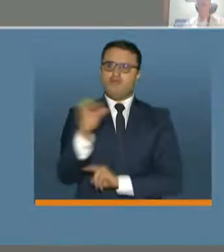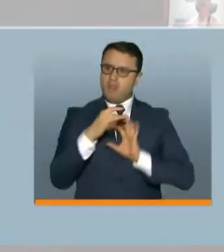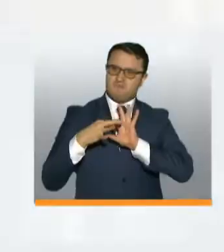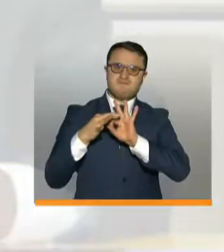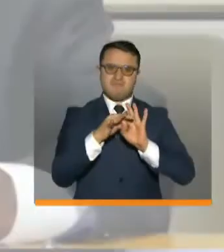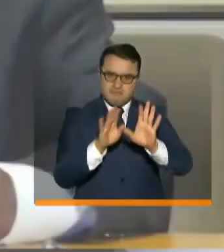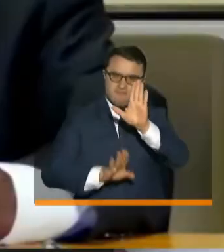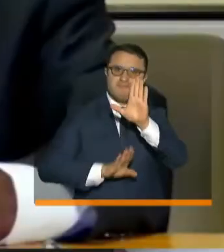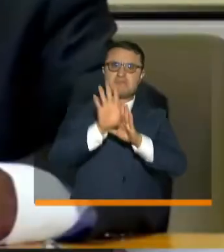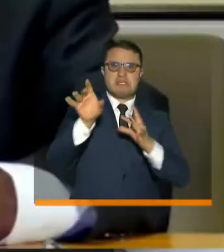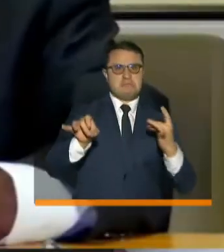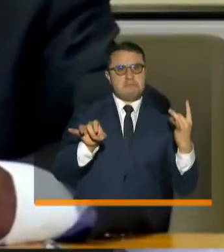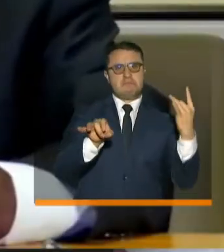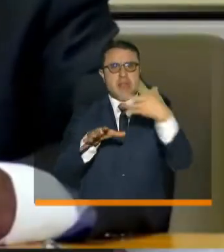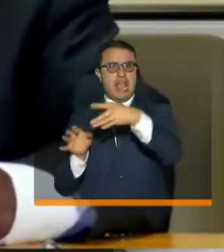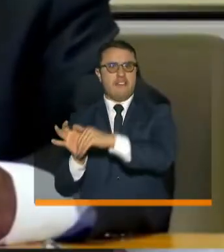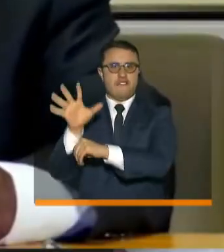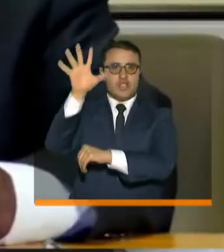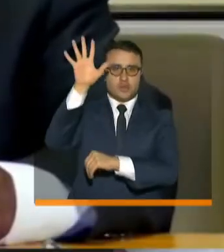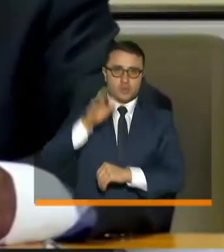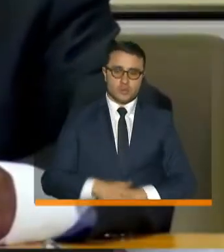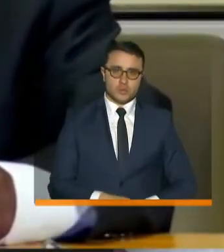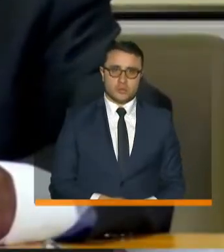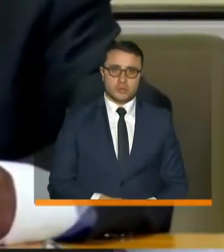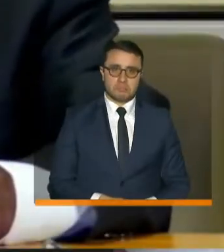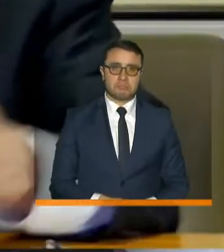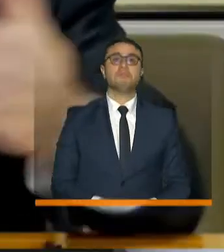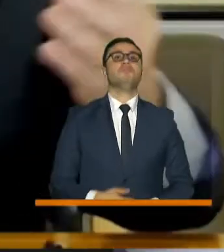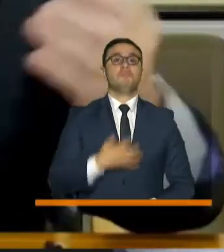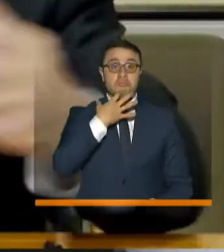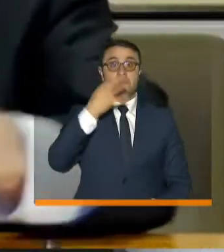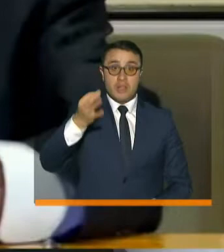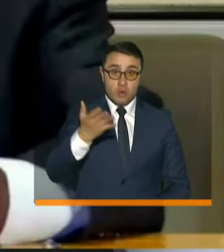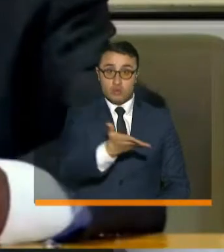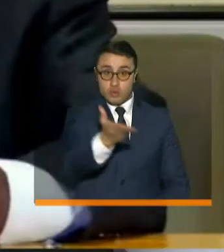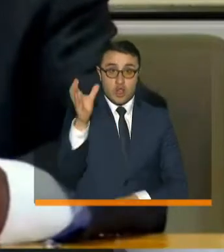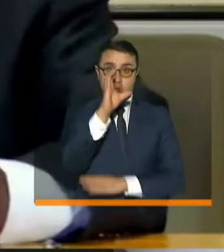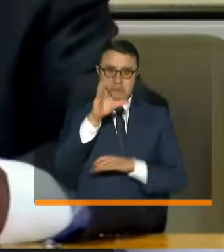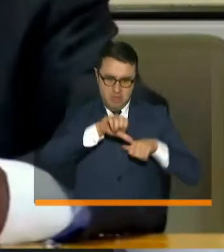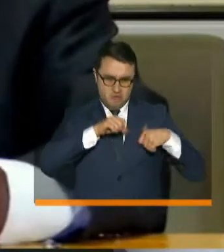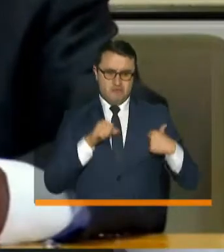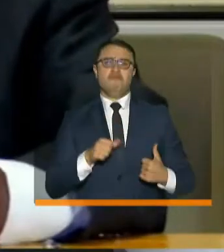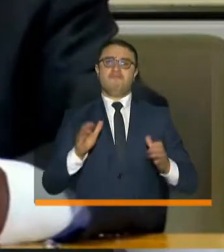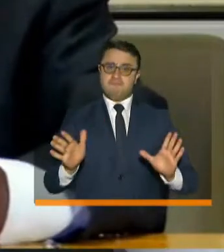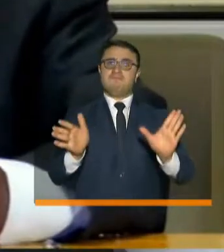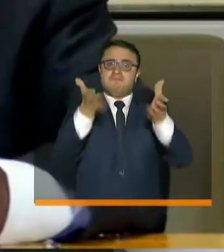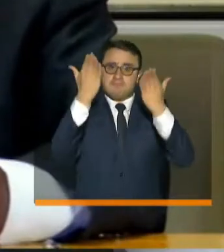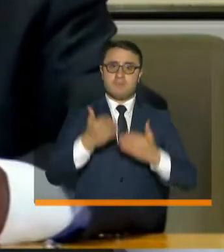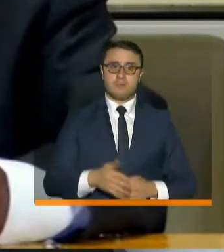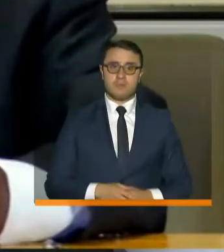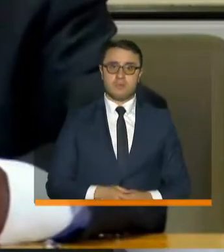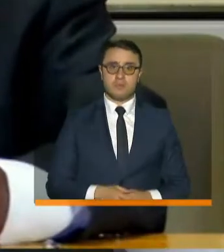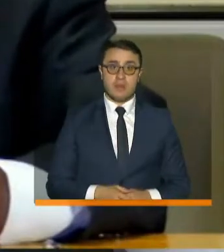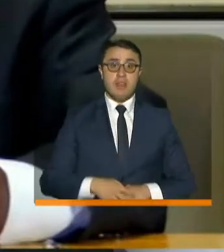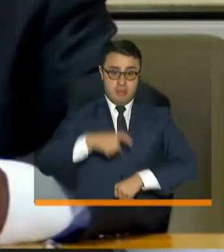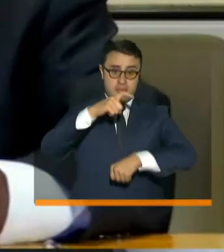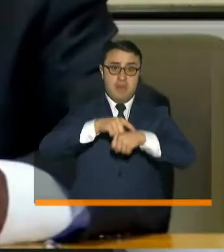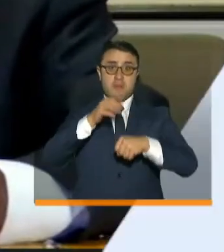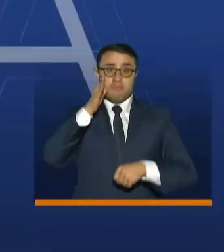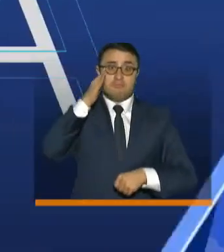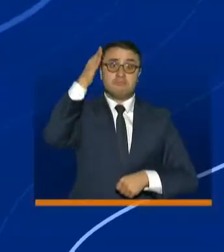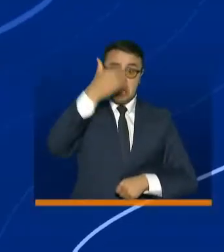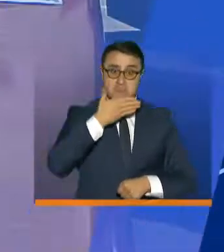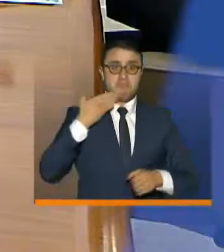vamos a derrotar esta pandemia. Por eso le digo a los colombianos, arriba de los corazones, porque vienen tiempos